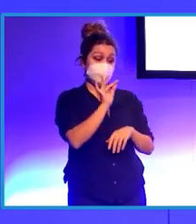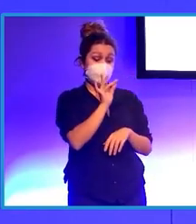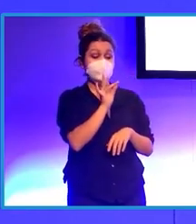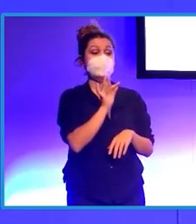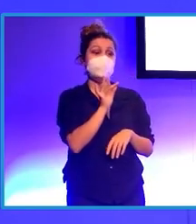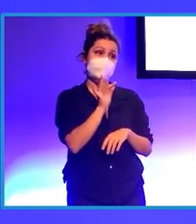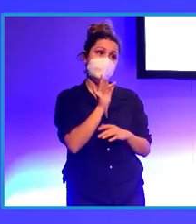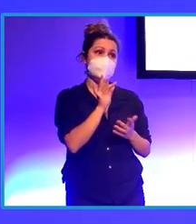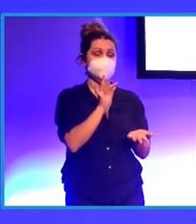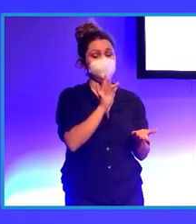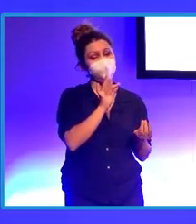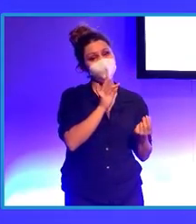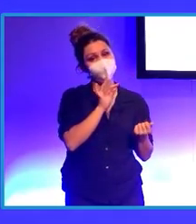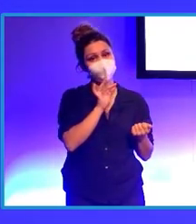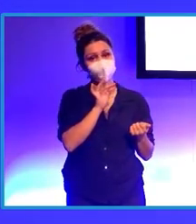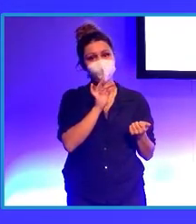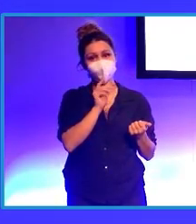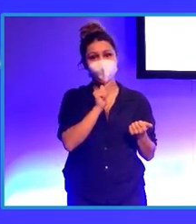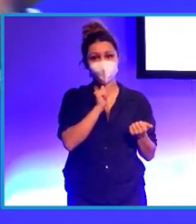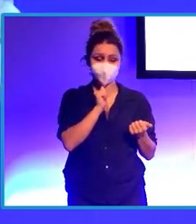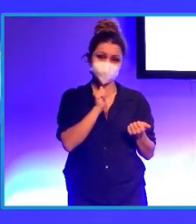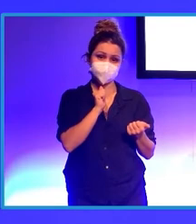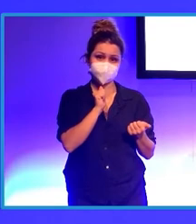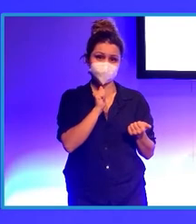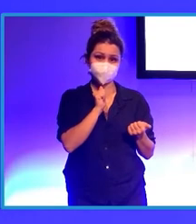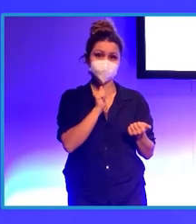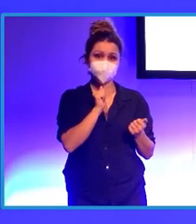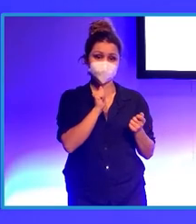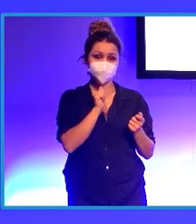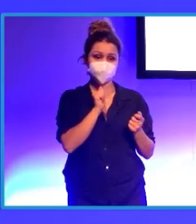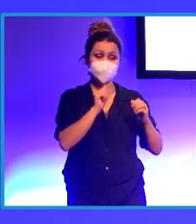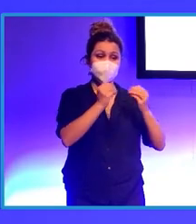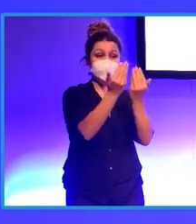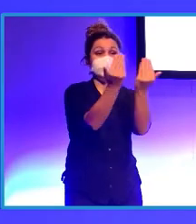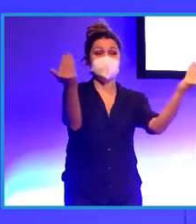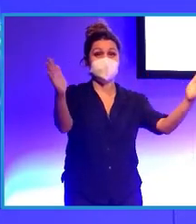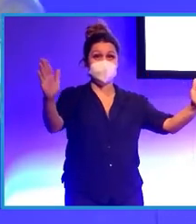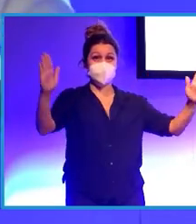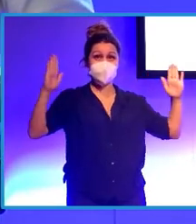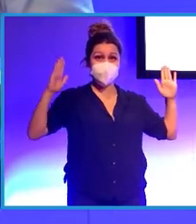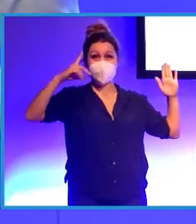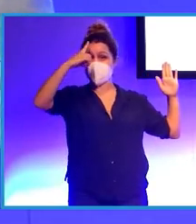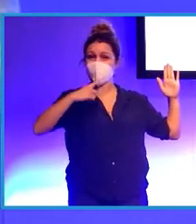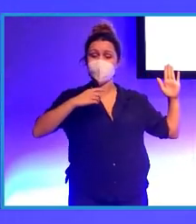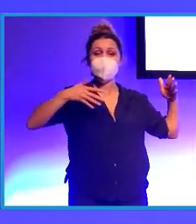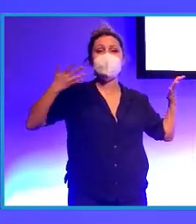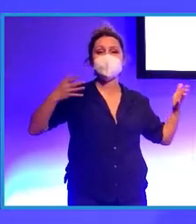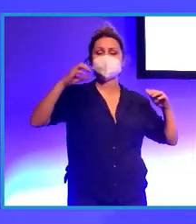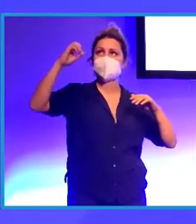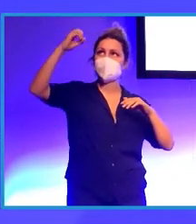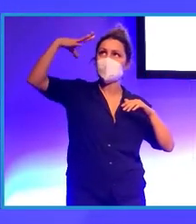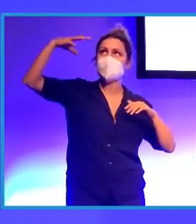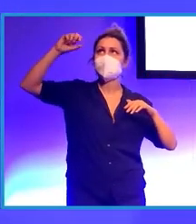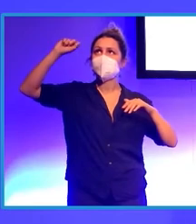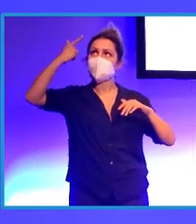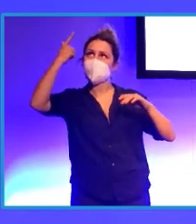entorno le damos a la realidad que queremos crear. Si le damos un entorno de día, un entorno